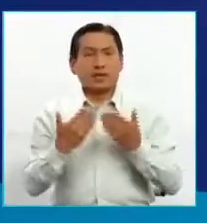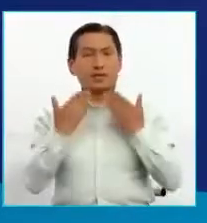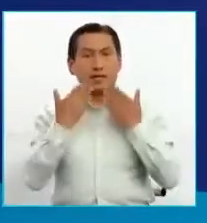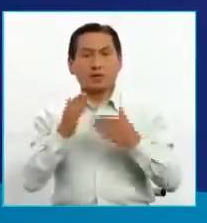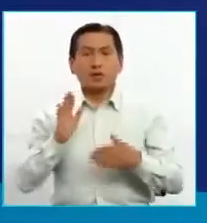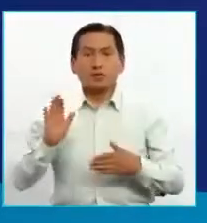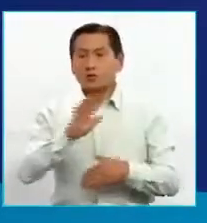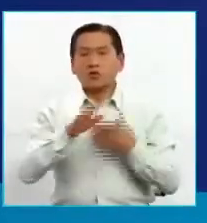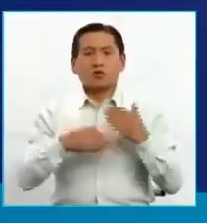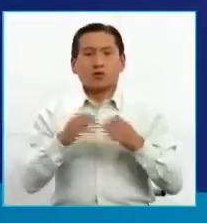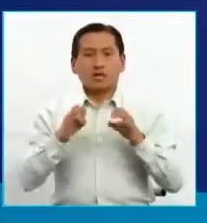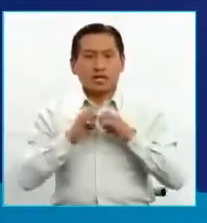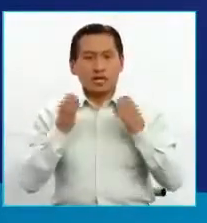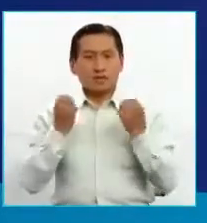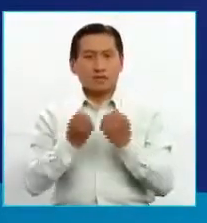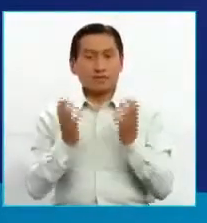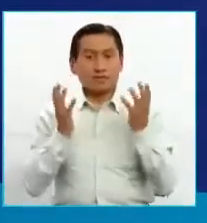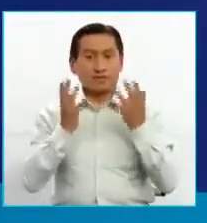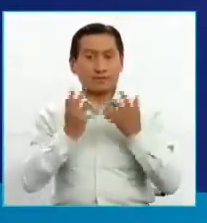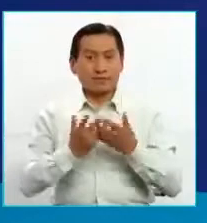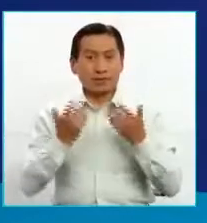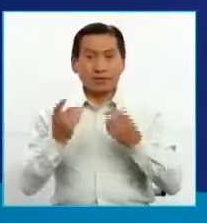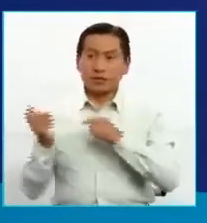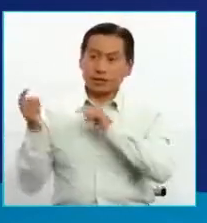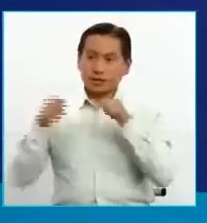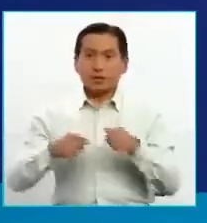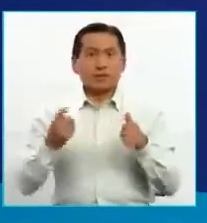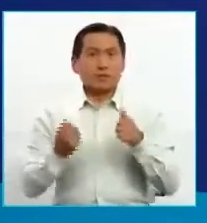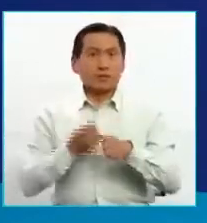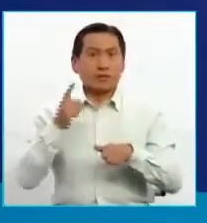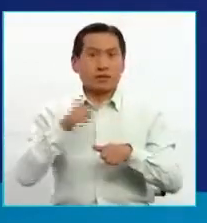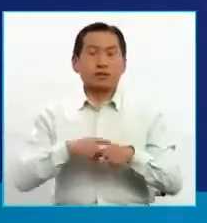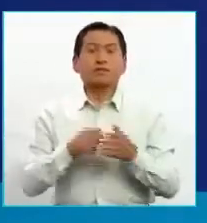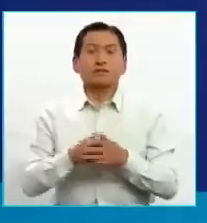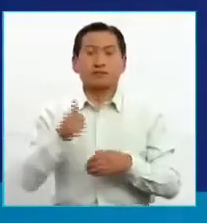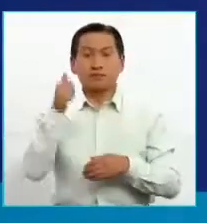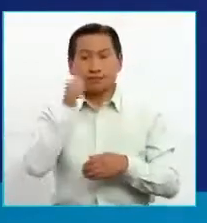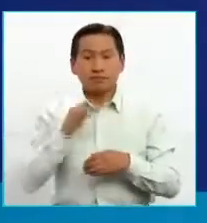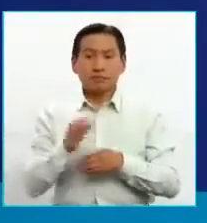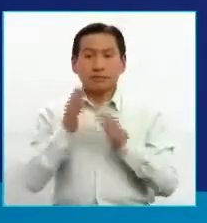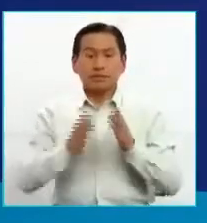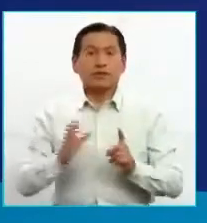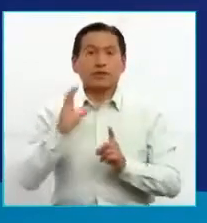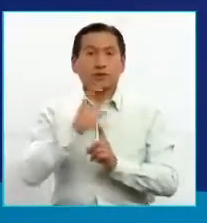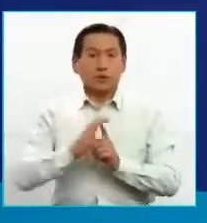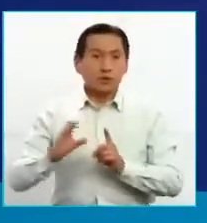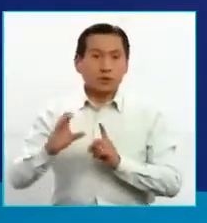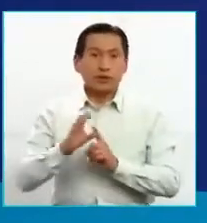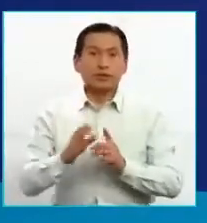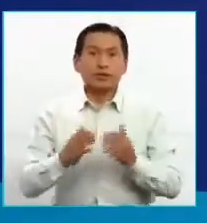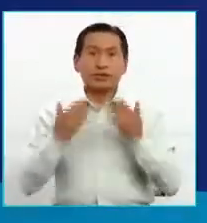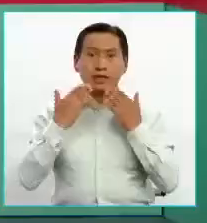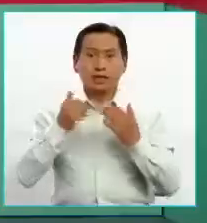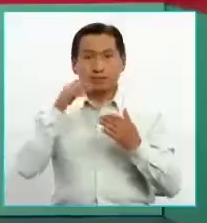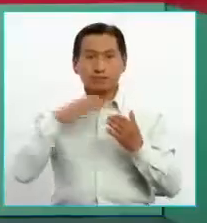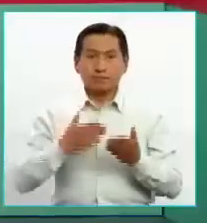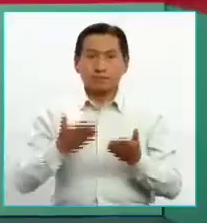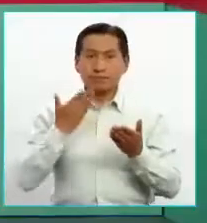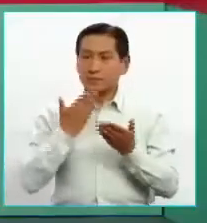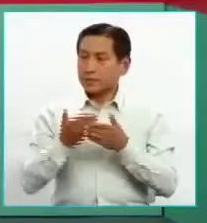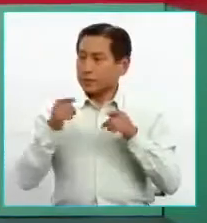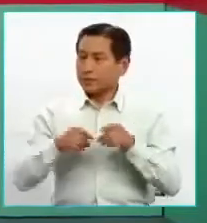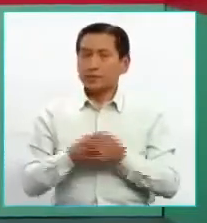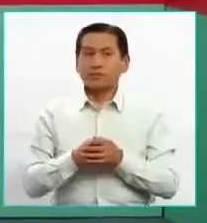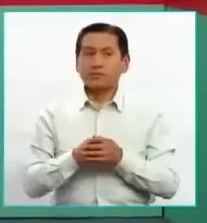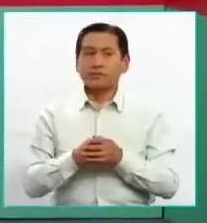a todo el equipo de coordinación de poder recibir en nuestro estudio por primera vez a la ministra de Cultura. Así que quiero dar las gracias a Sabina Orellana por estar